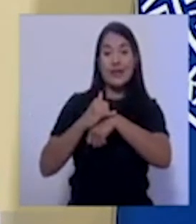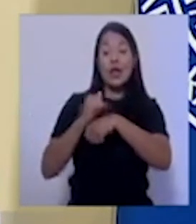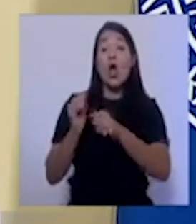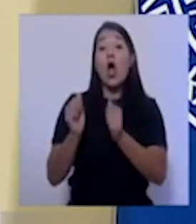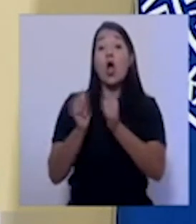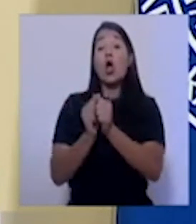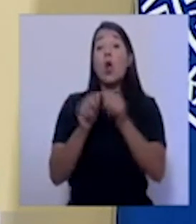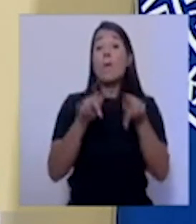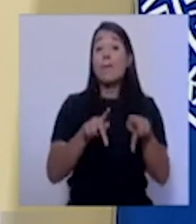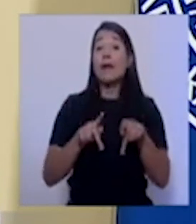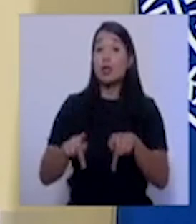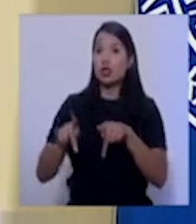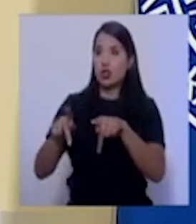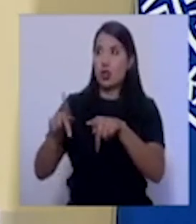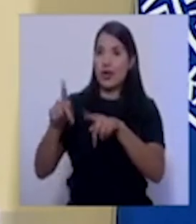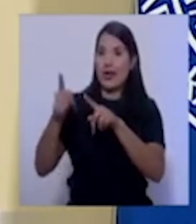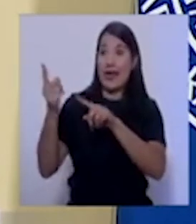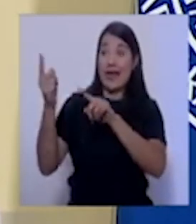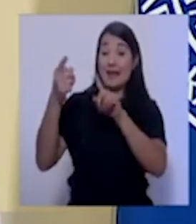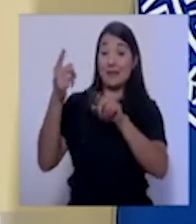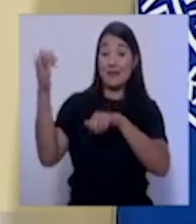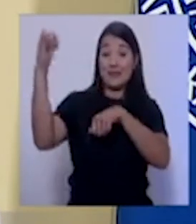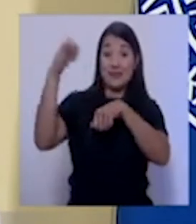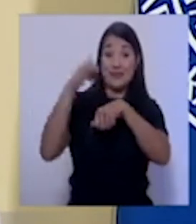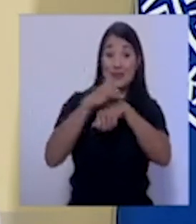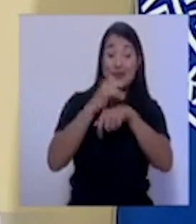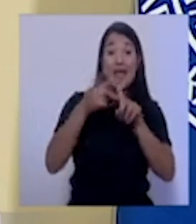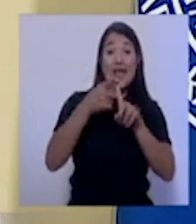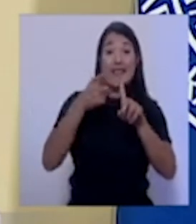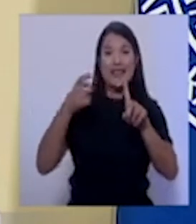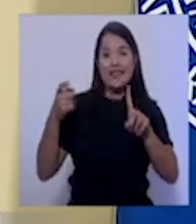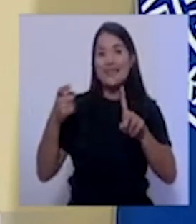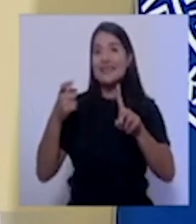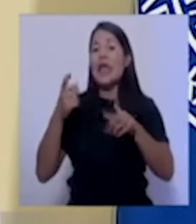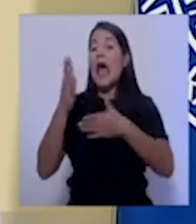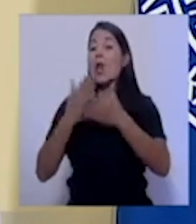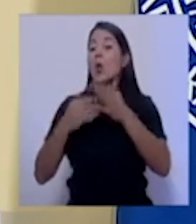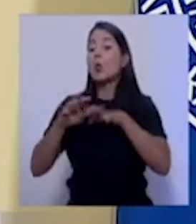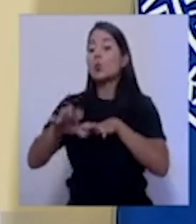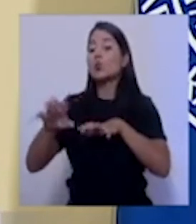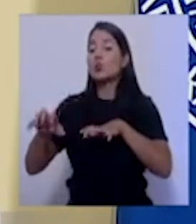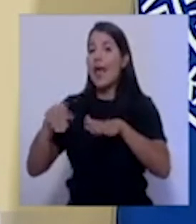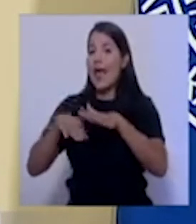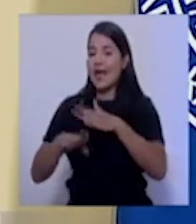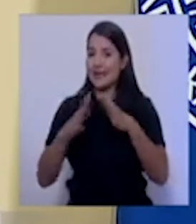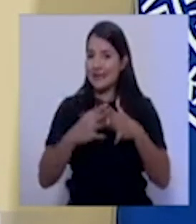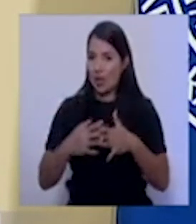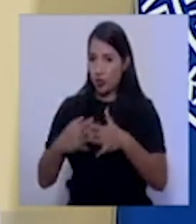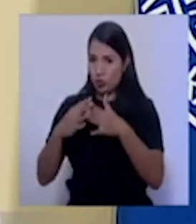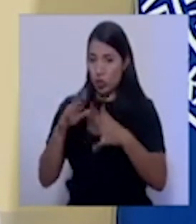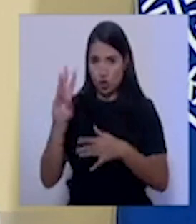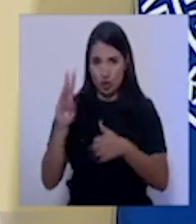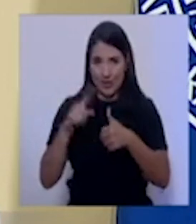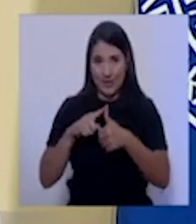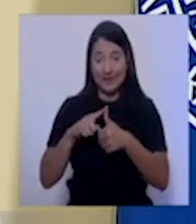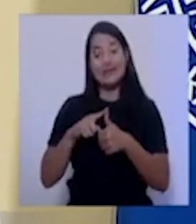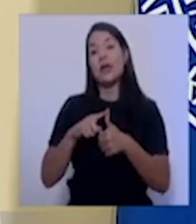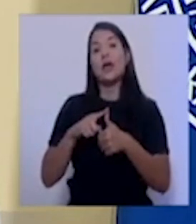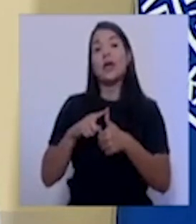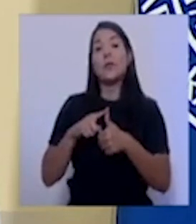pasajeros que provengan de los siguientes estados de la Unión Americana. Son seis. Primero, Nueva York.